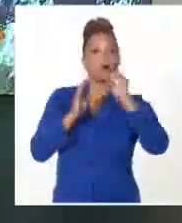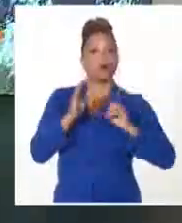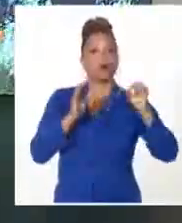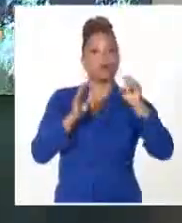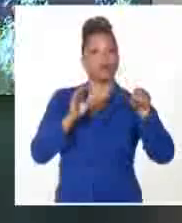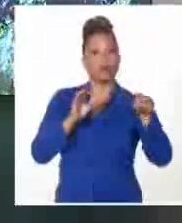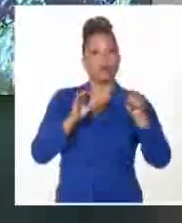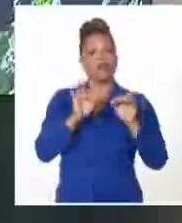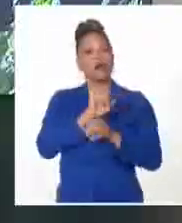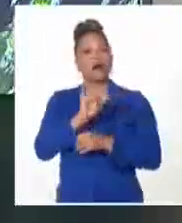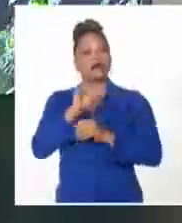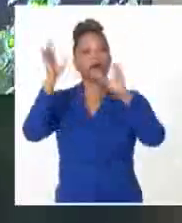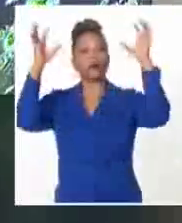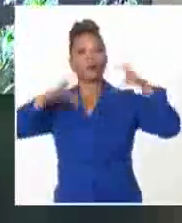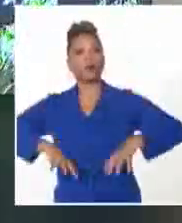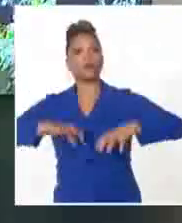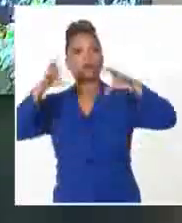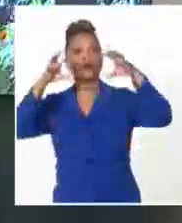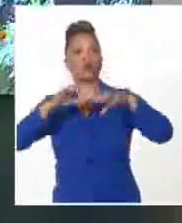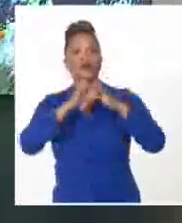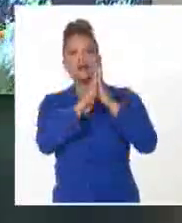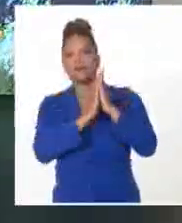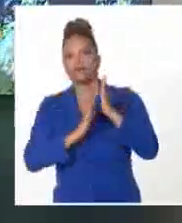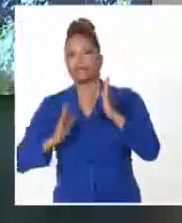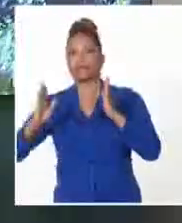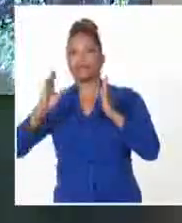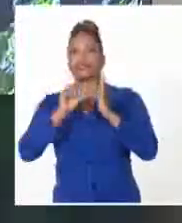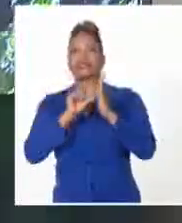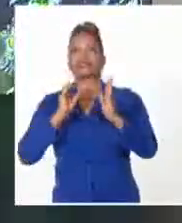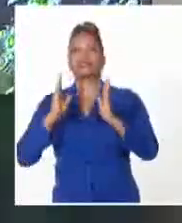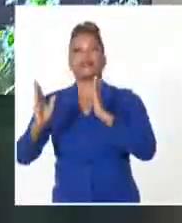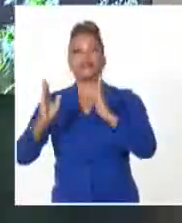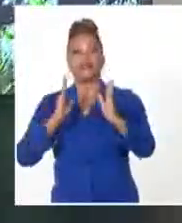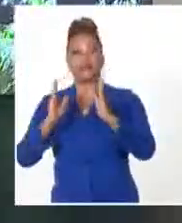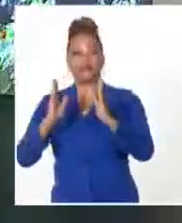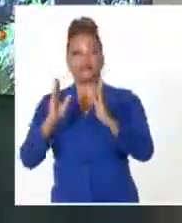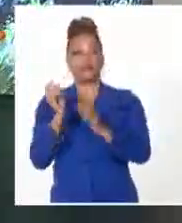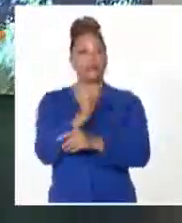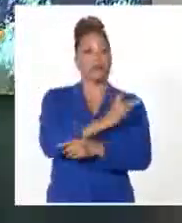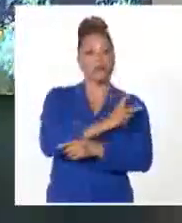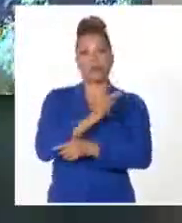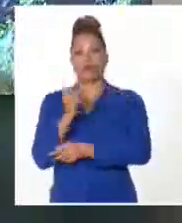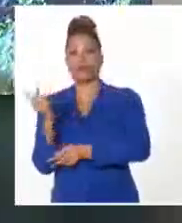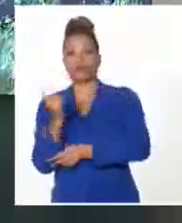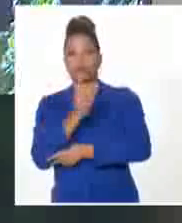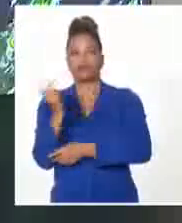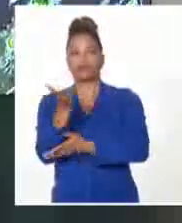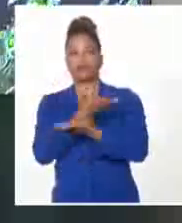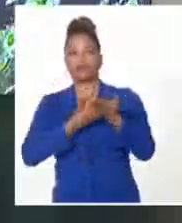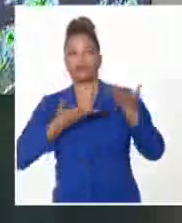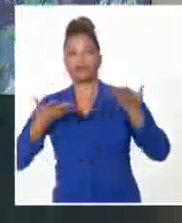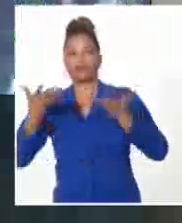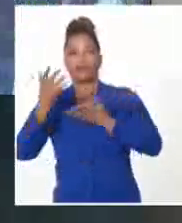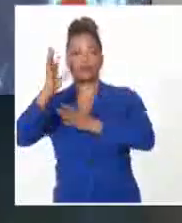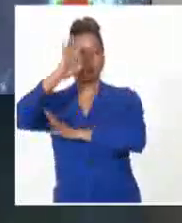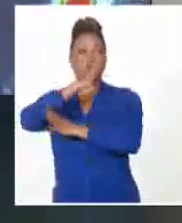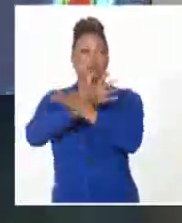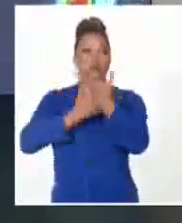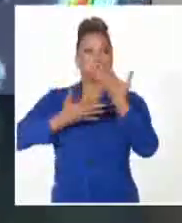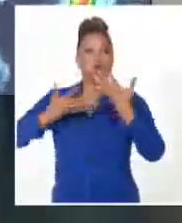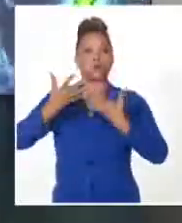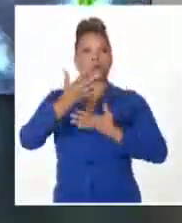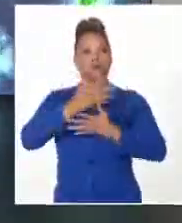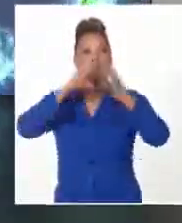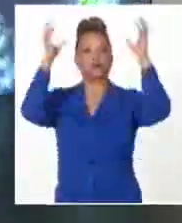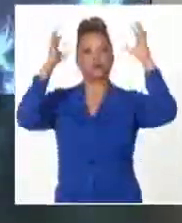tenemos una vaguada que se extiende hacia la región central, que ambas han interactuado y se ha incentivado la actividad de